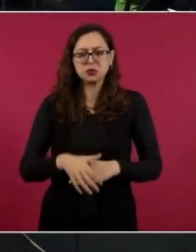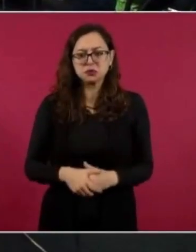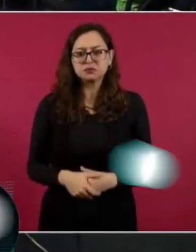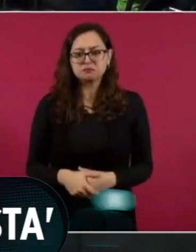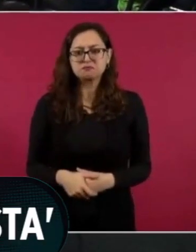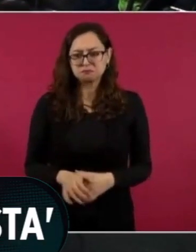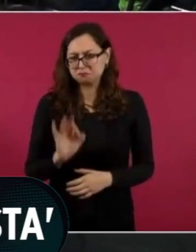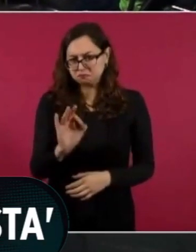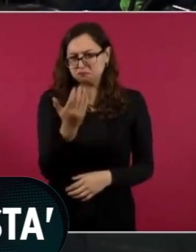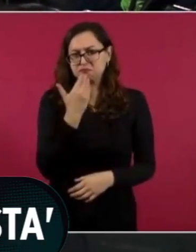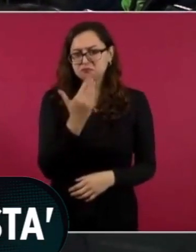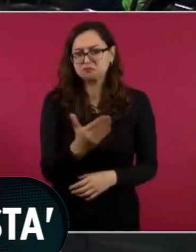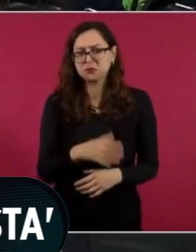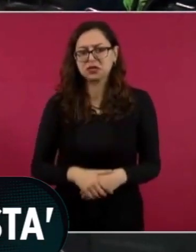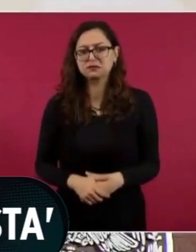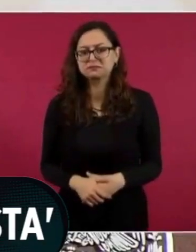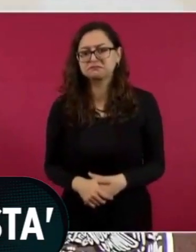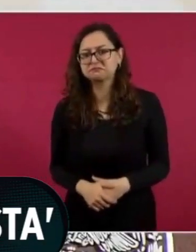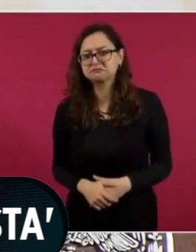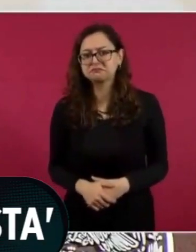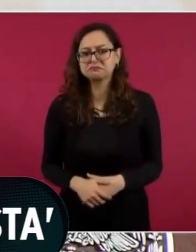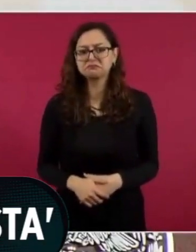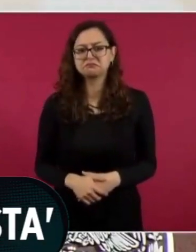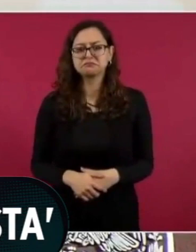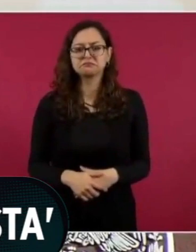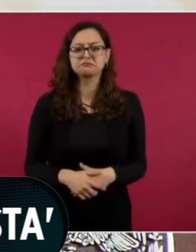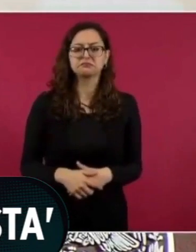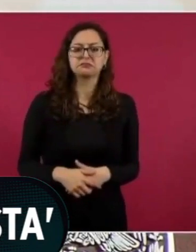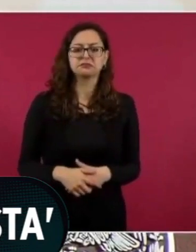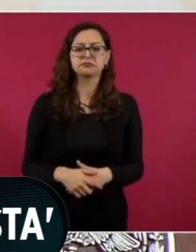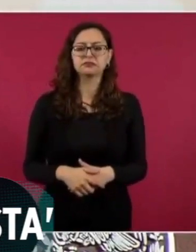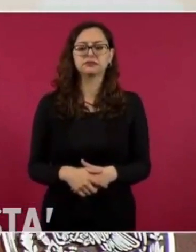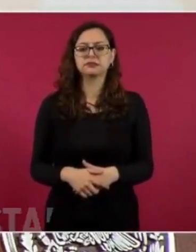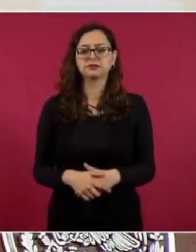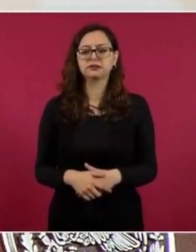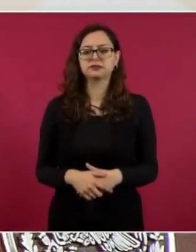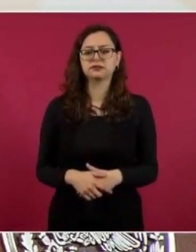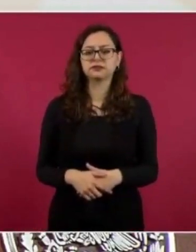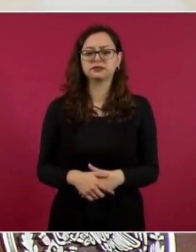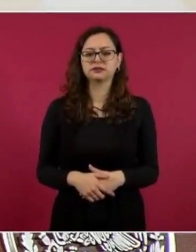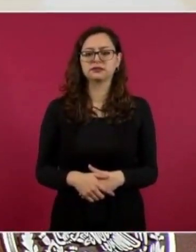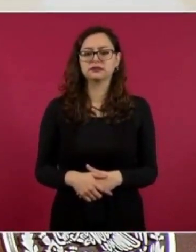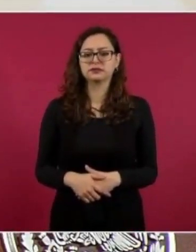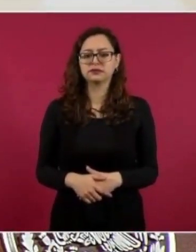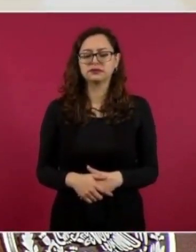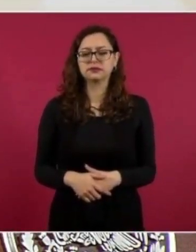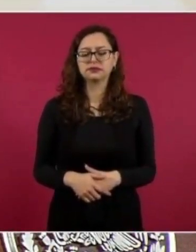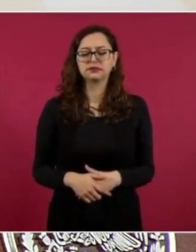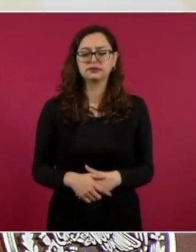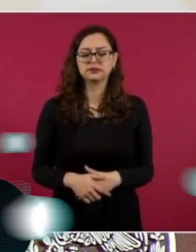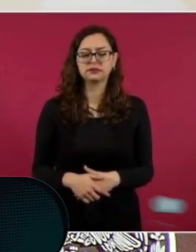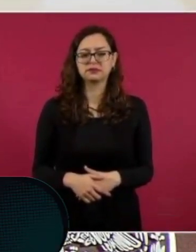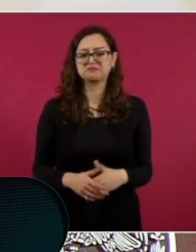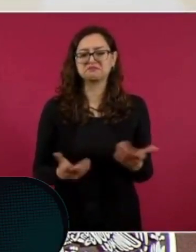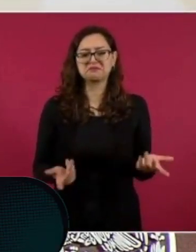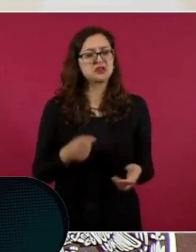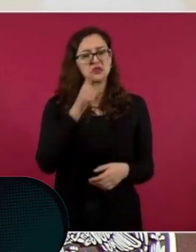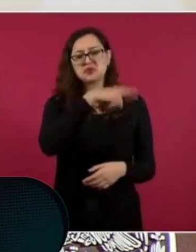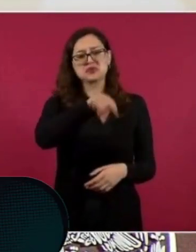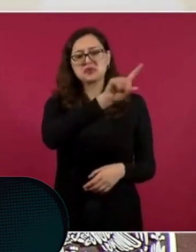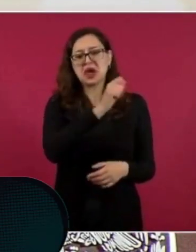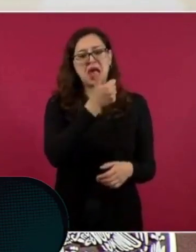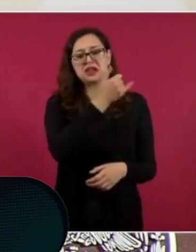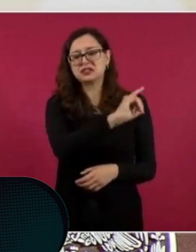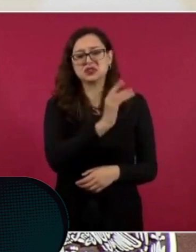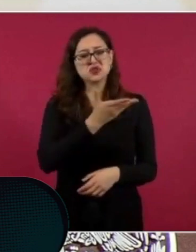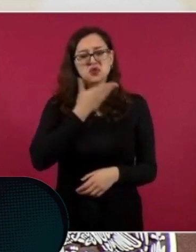Esa es la costumbre que había antes de que